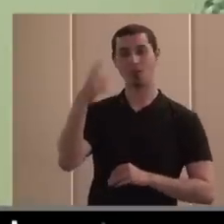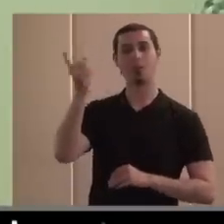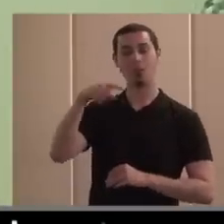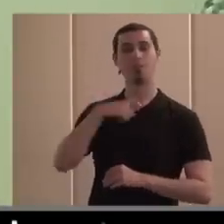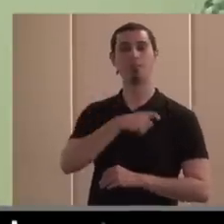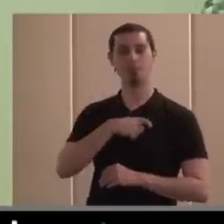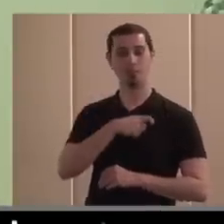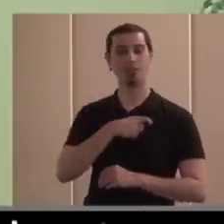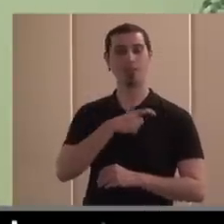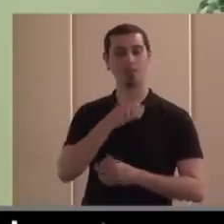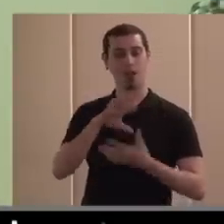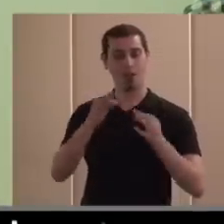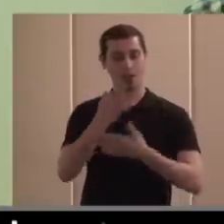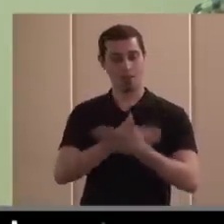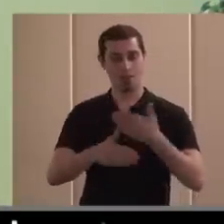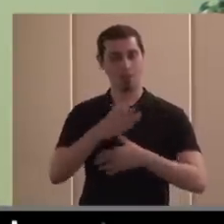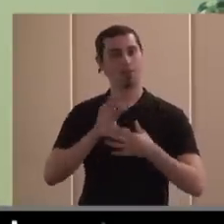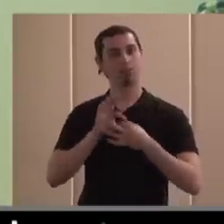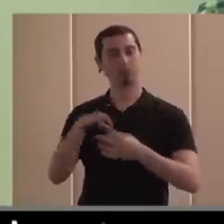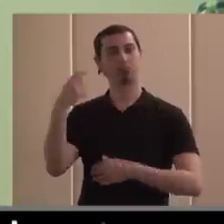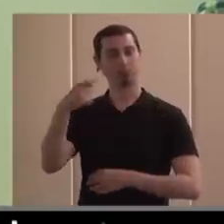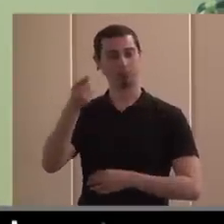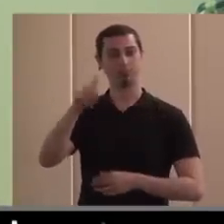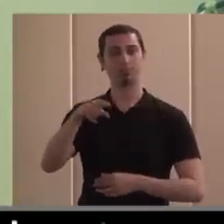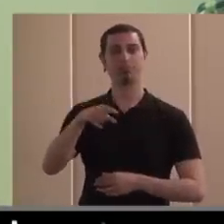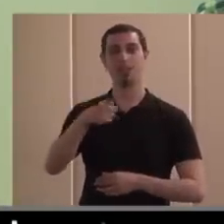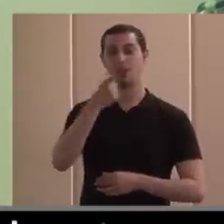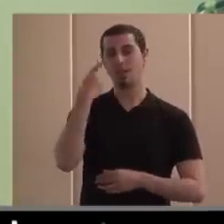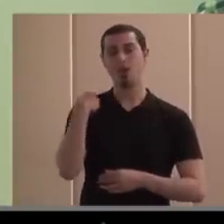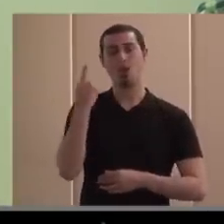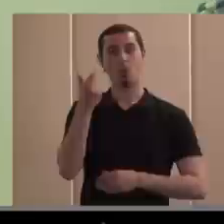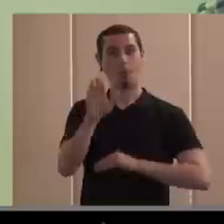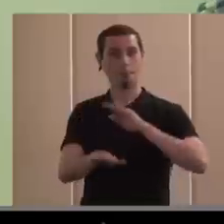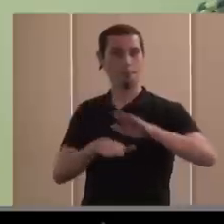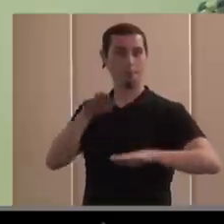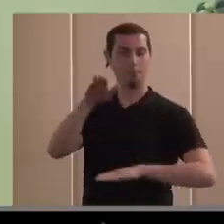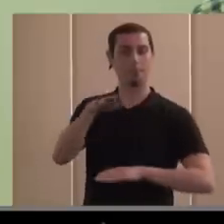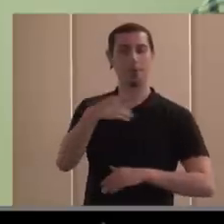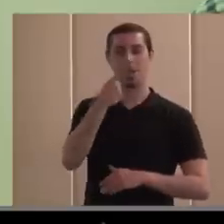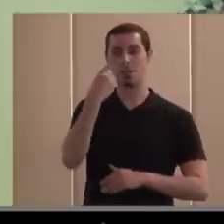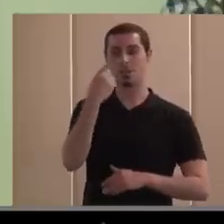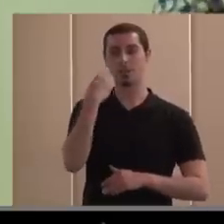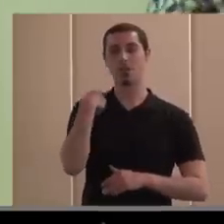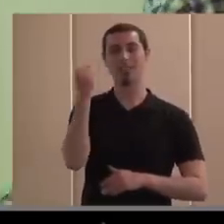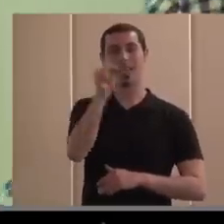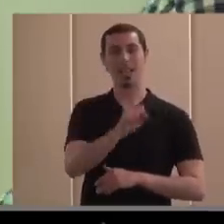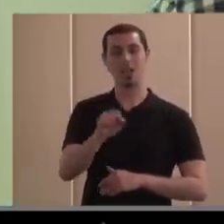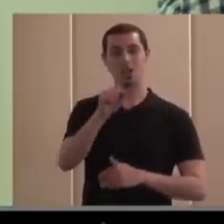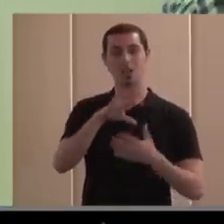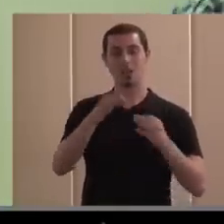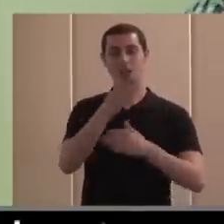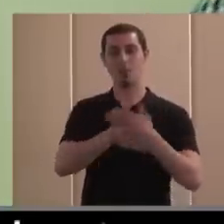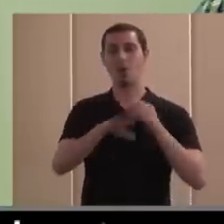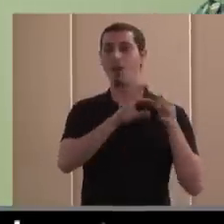paralímpico el año pasado dimos un paso más siendo año paralímpico también en vincular esa